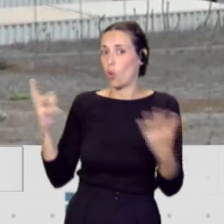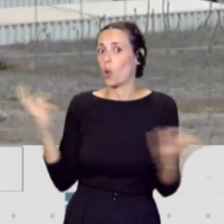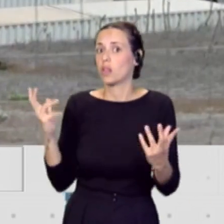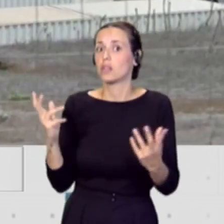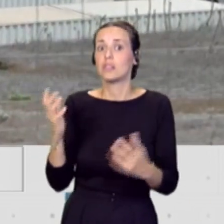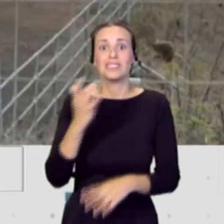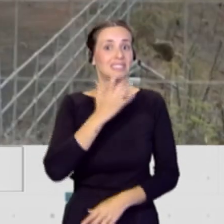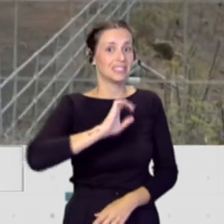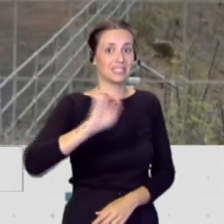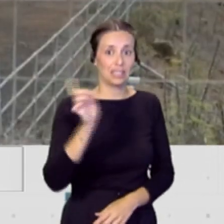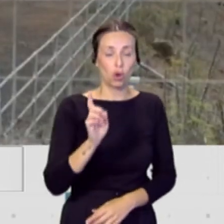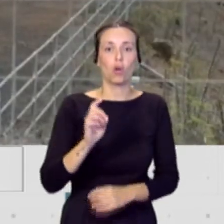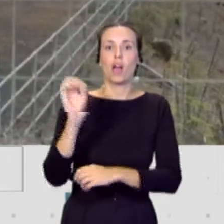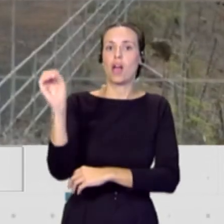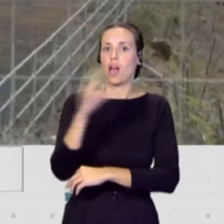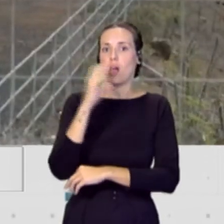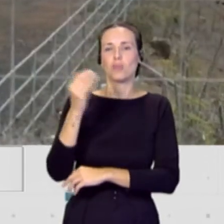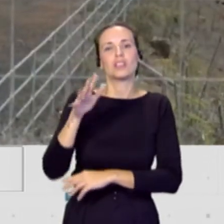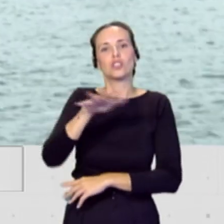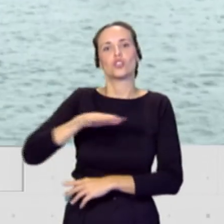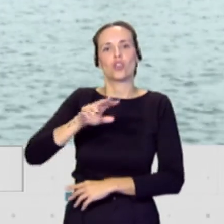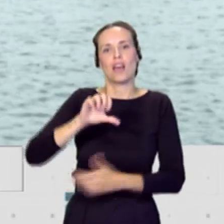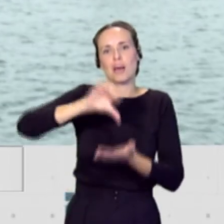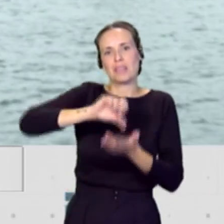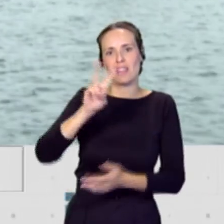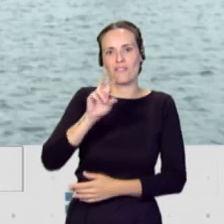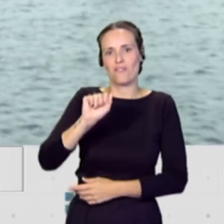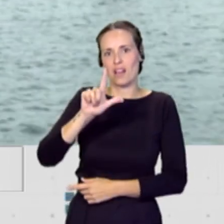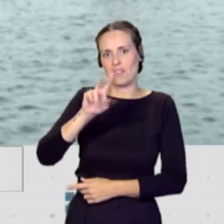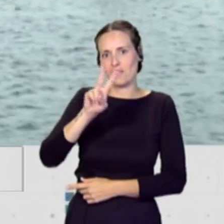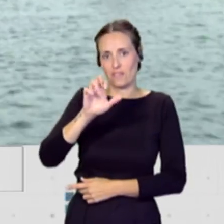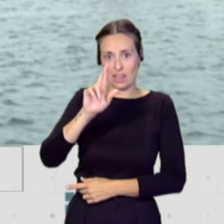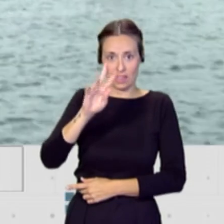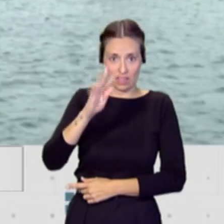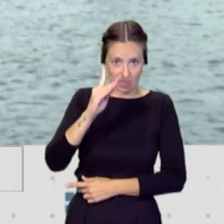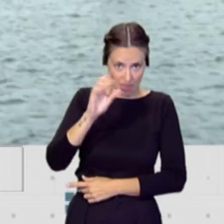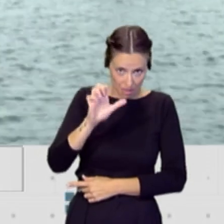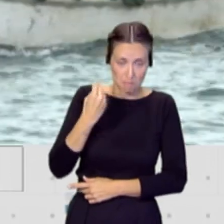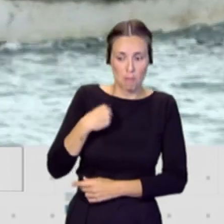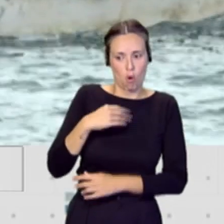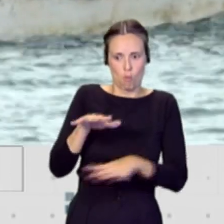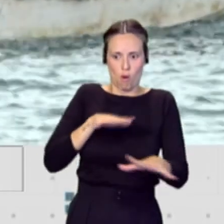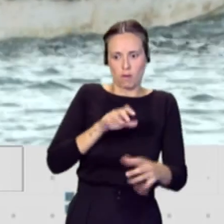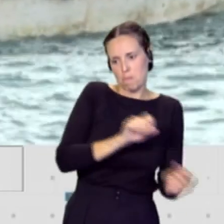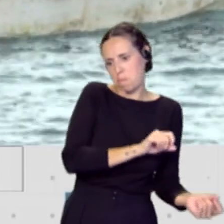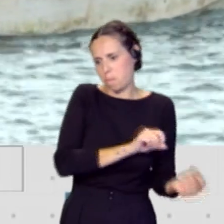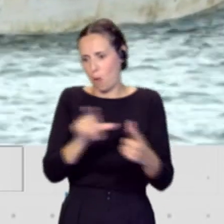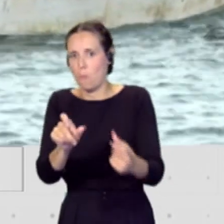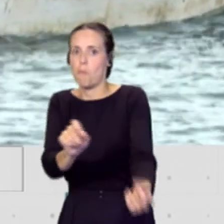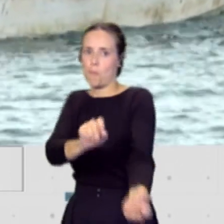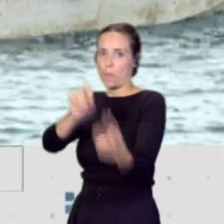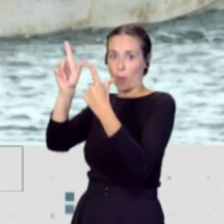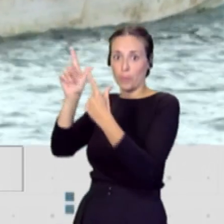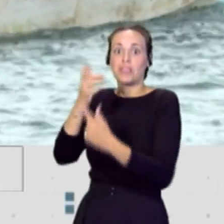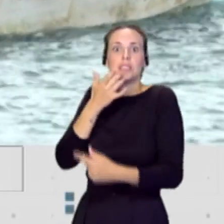ambulancia medicalizada, que radica en Valverde, como decía usted, pero bueno, hay que activarla en el caso de que